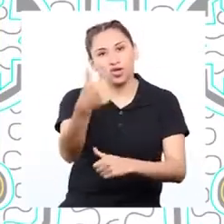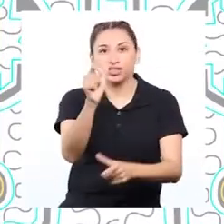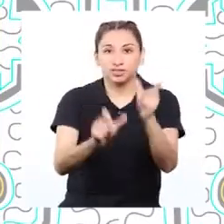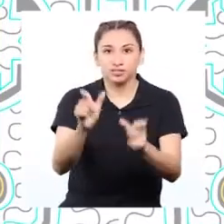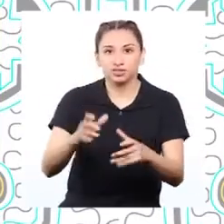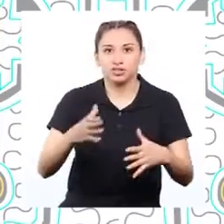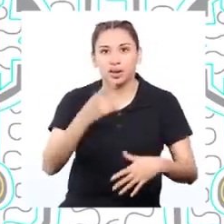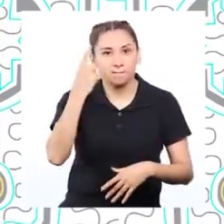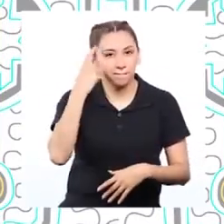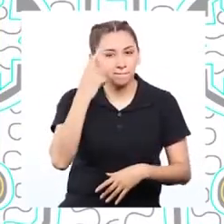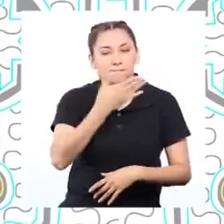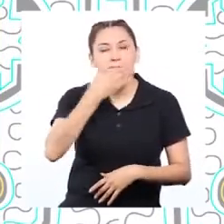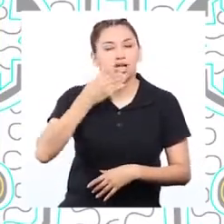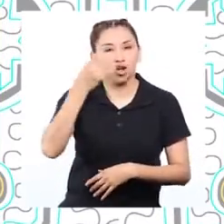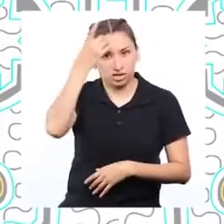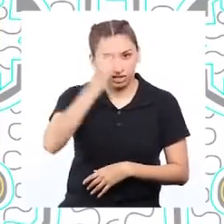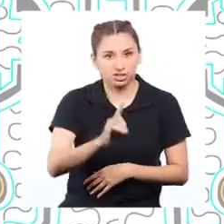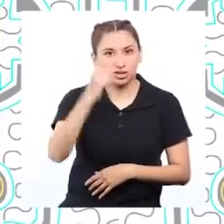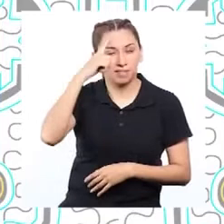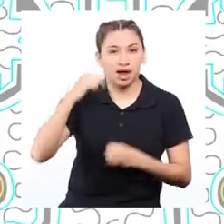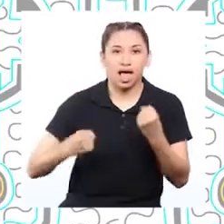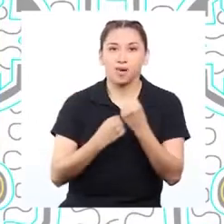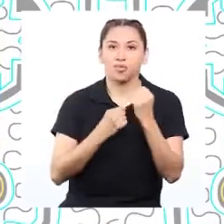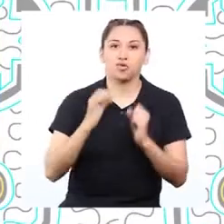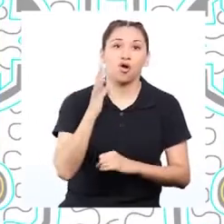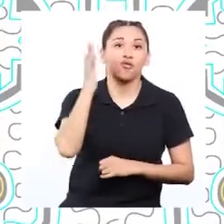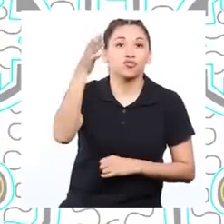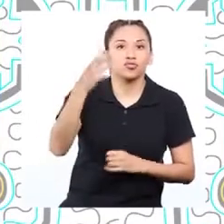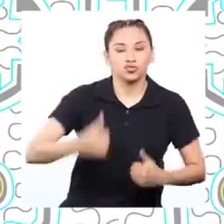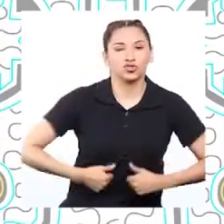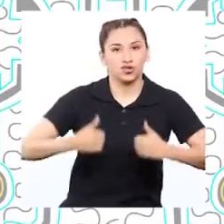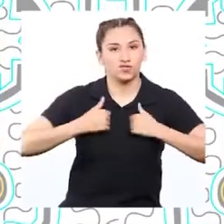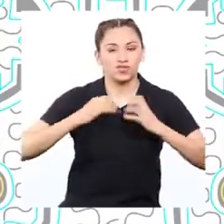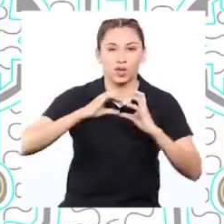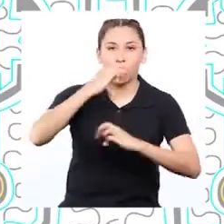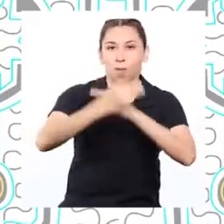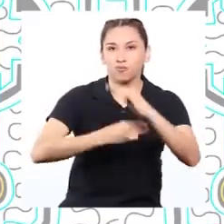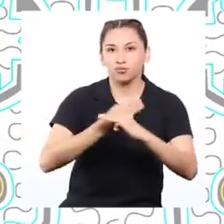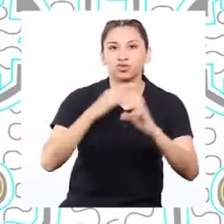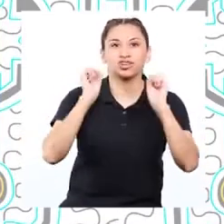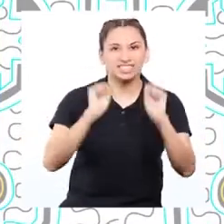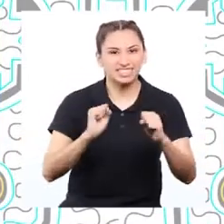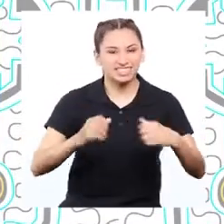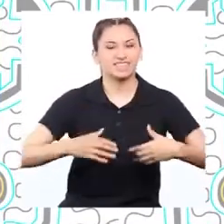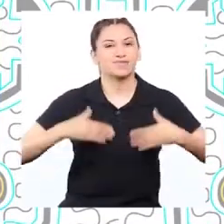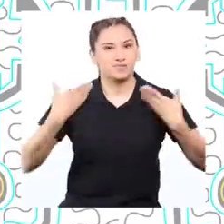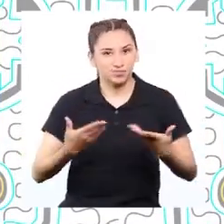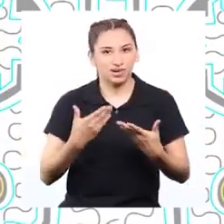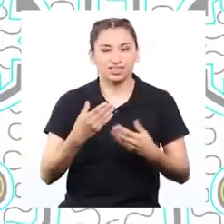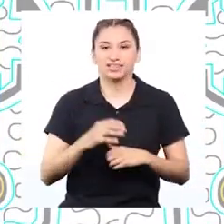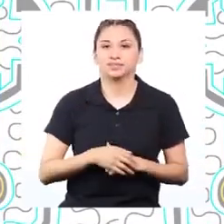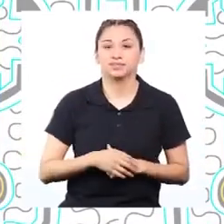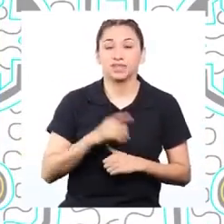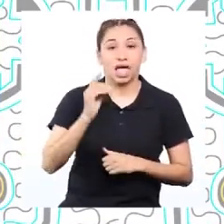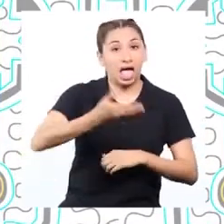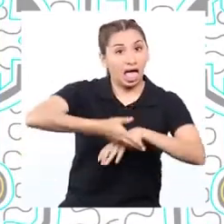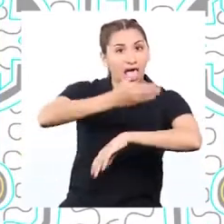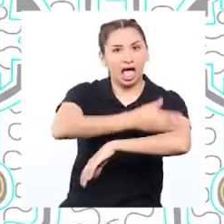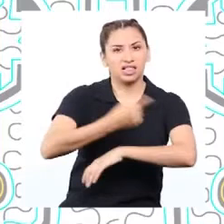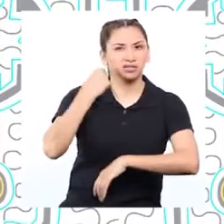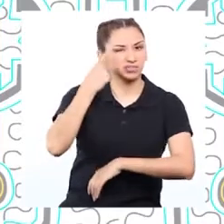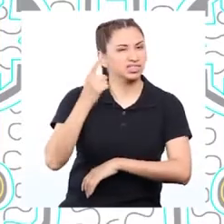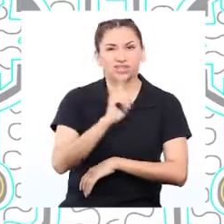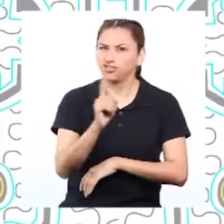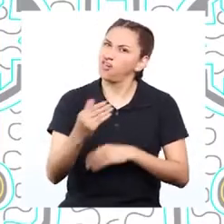para tomar mejores decisiones sobre el futuro de la vida en el mundo. Sí, me emociona saber que sí es posible. Al